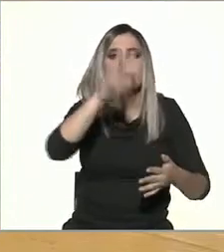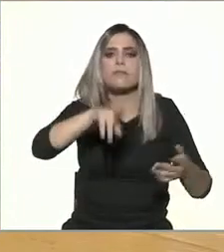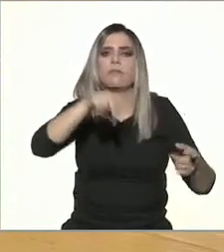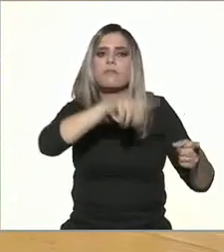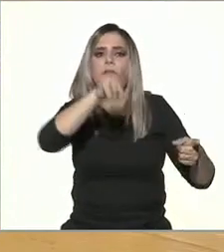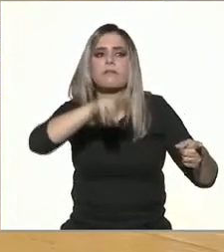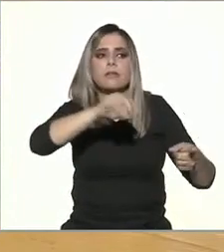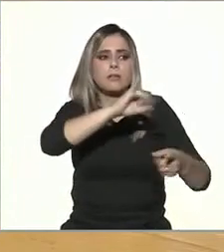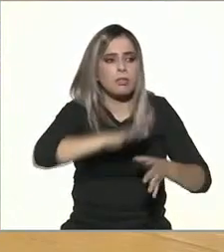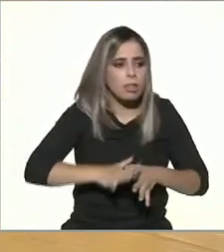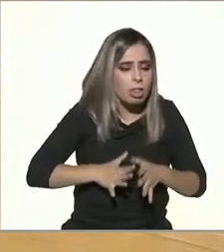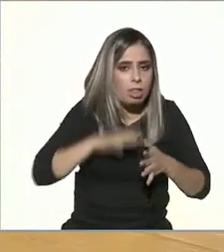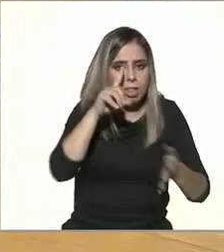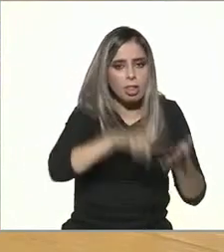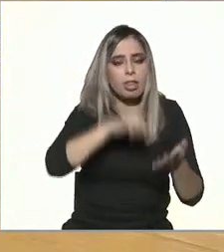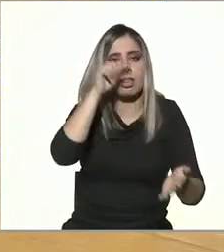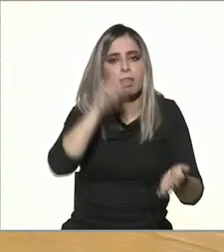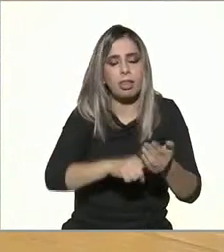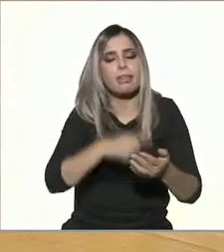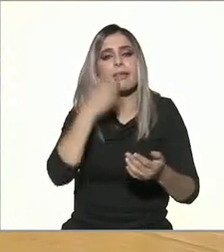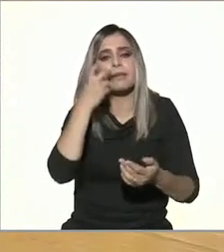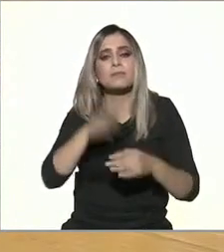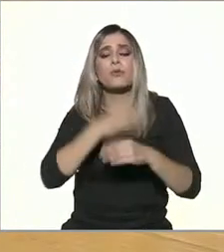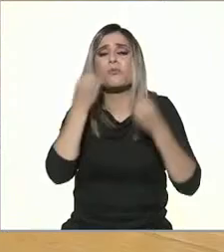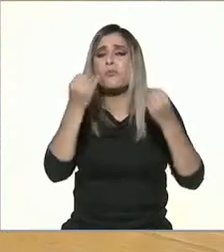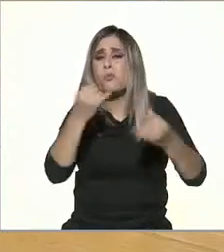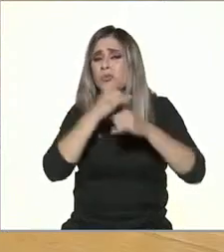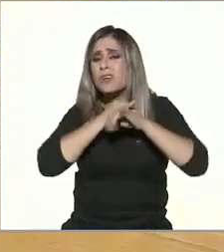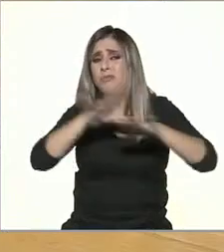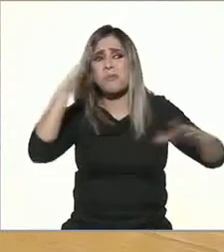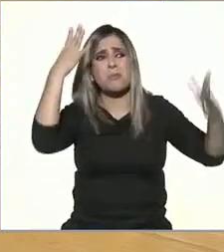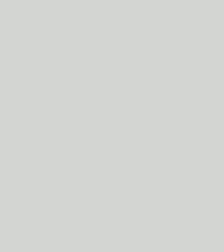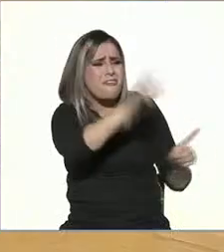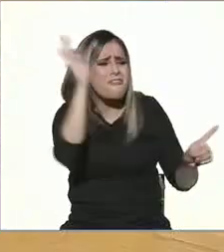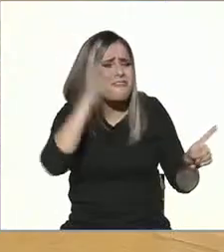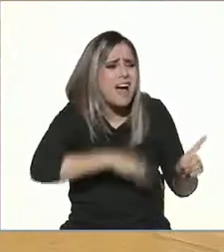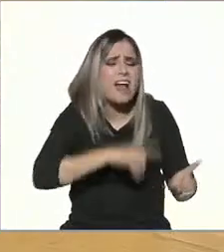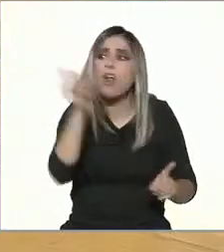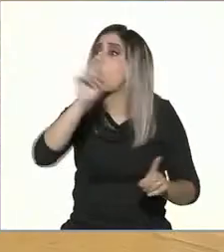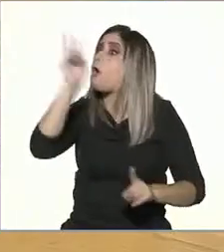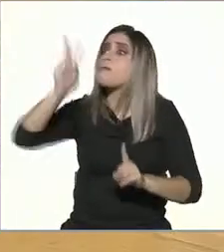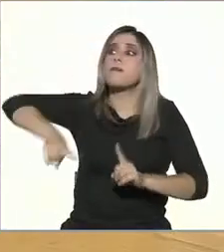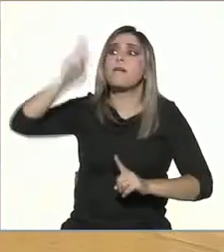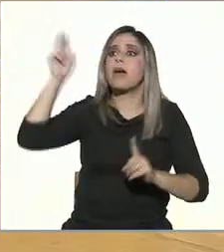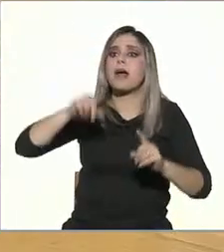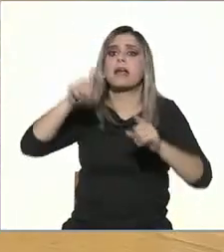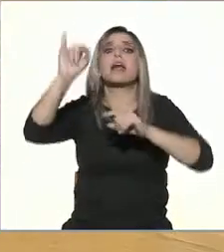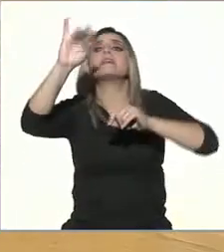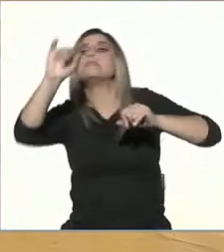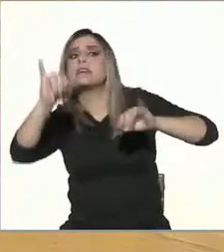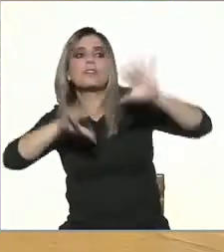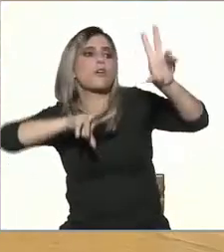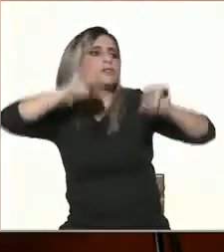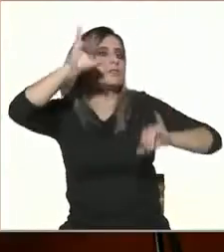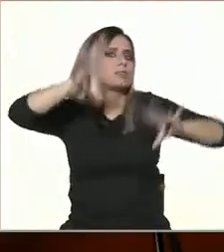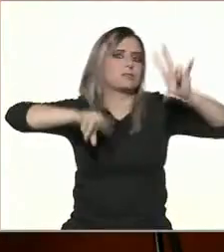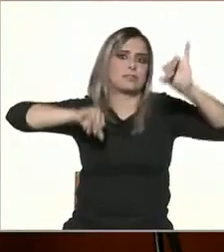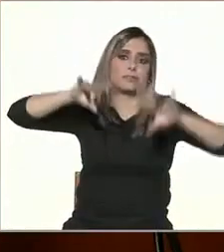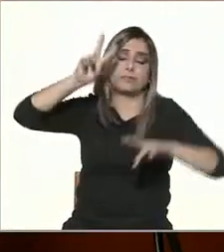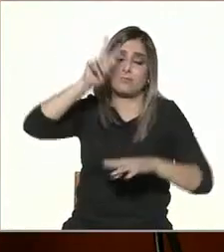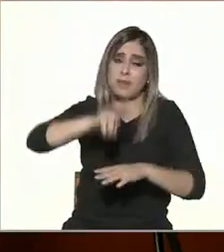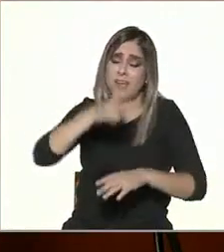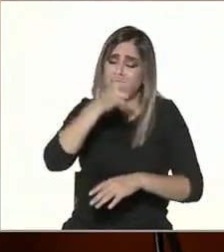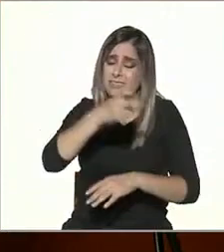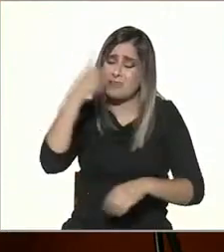la veracidad a la información que se apega más a sus emociones o sea la misma OMS dijo es más peligrosa la